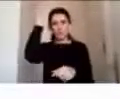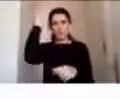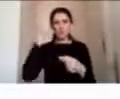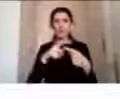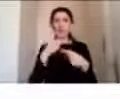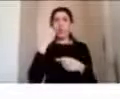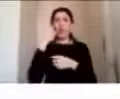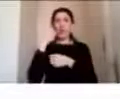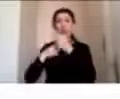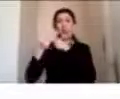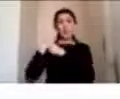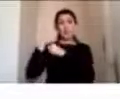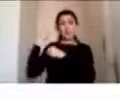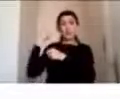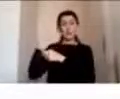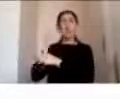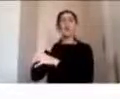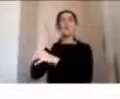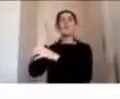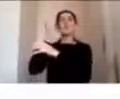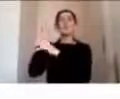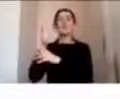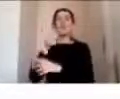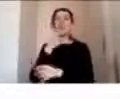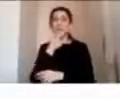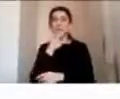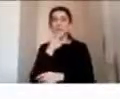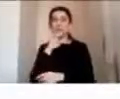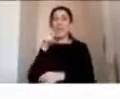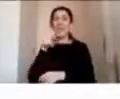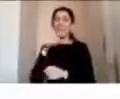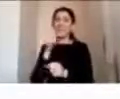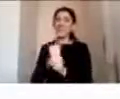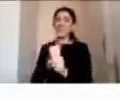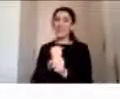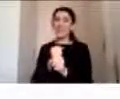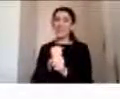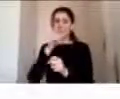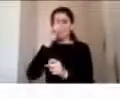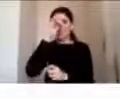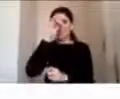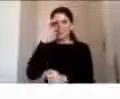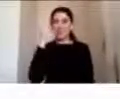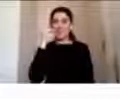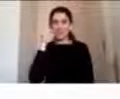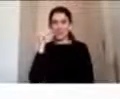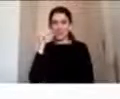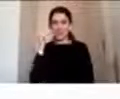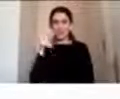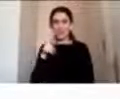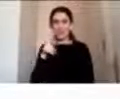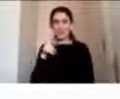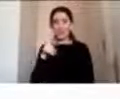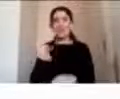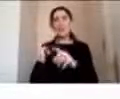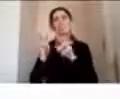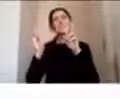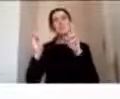Inglaterra ahí pude trabajar en el hospital de niños de la ciudad donde vivía en el área de neurorehabilitación hospitalaria